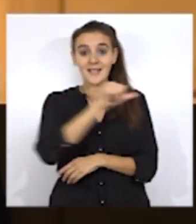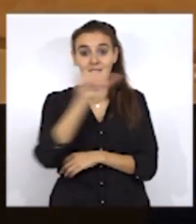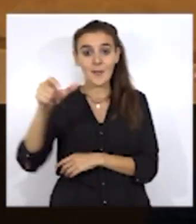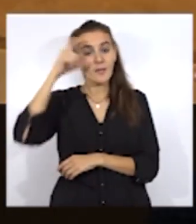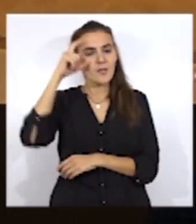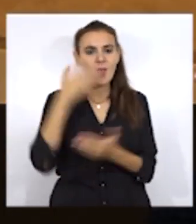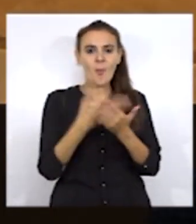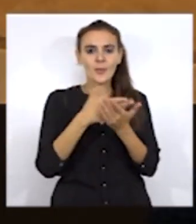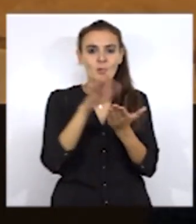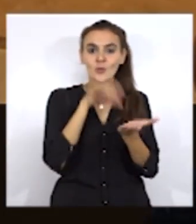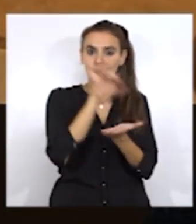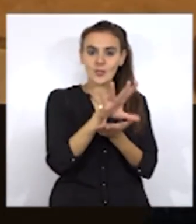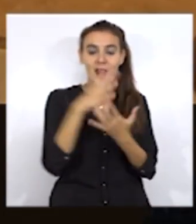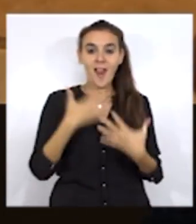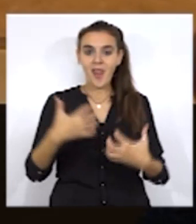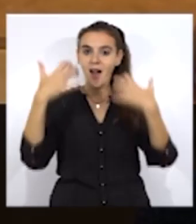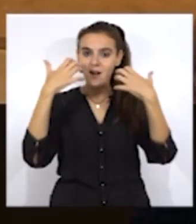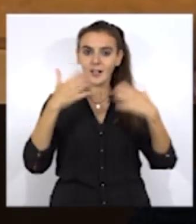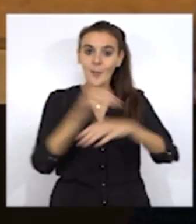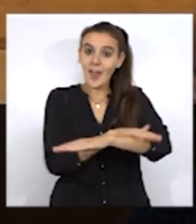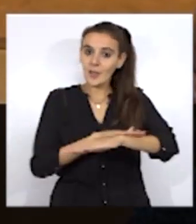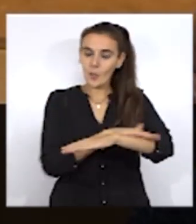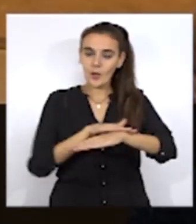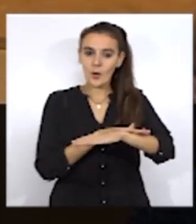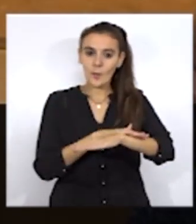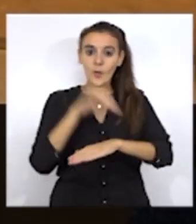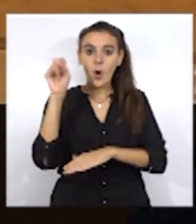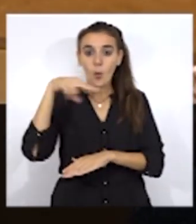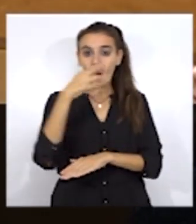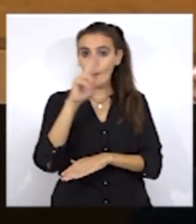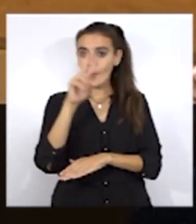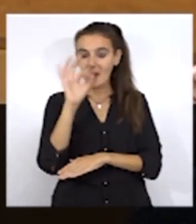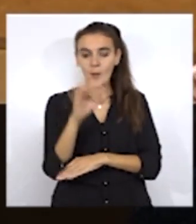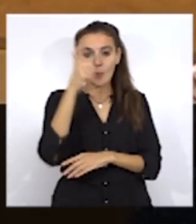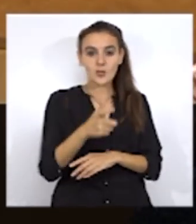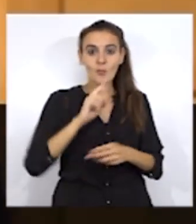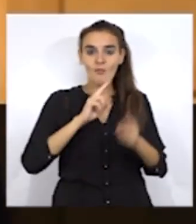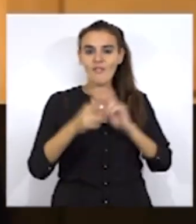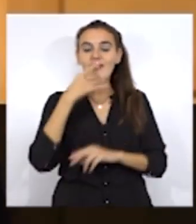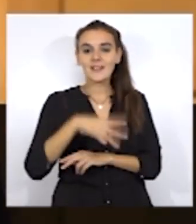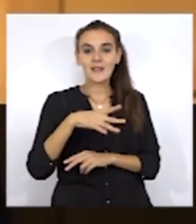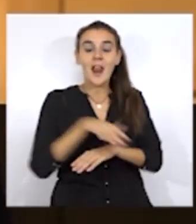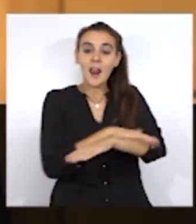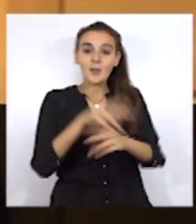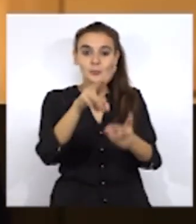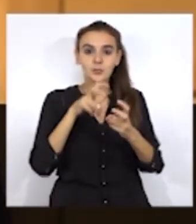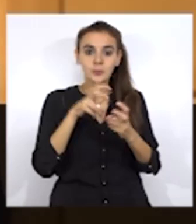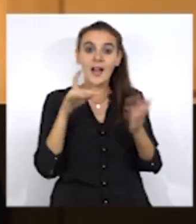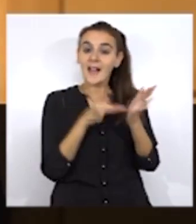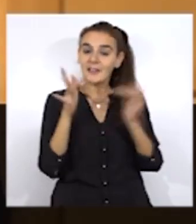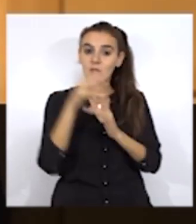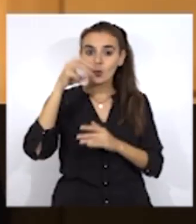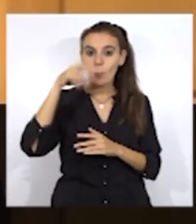Alta. Al igual que a Juan Bravo, la encargada de contestarle ha sido la ministra de Hacienda, María Jesús Montero. Para colmo, hoy nos hemos